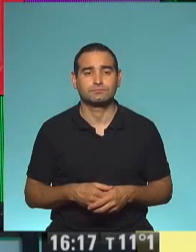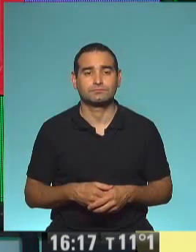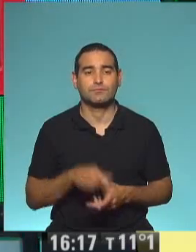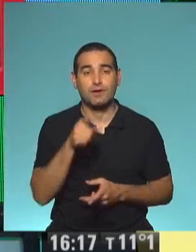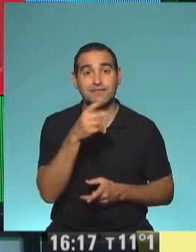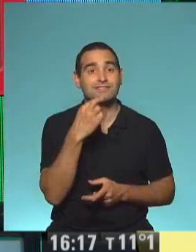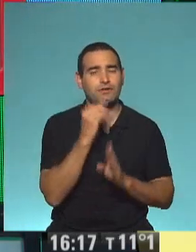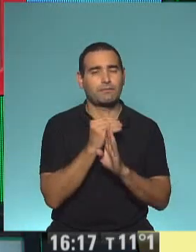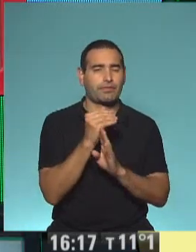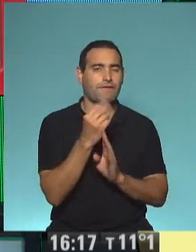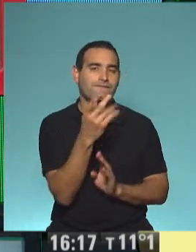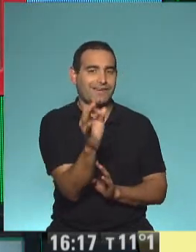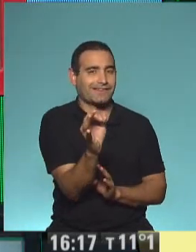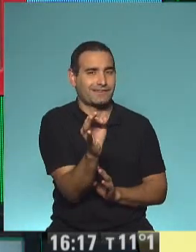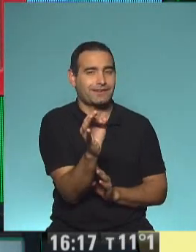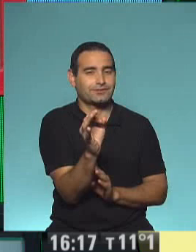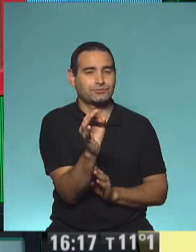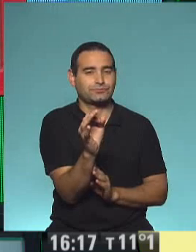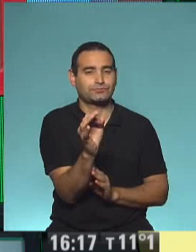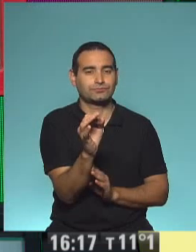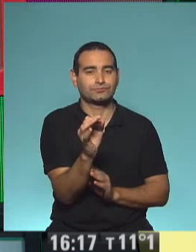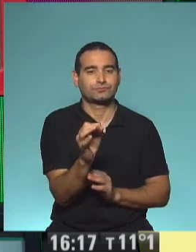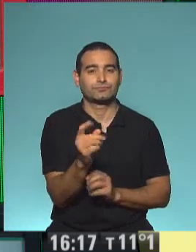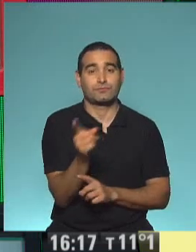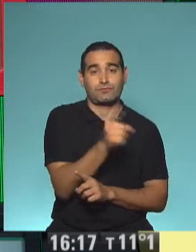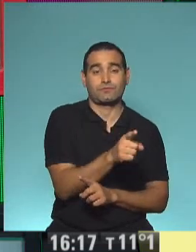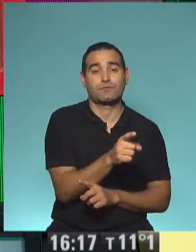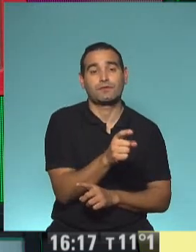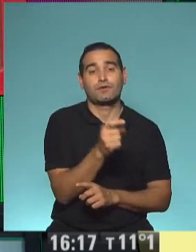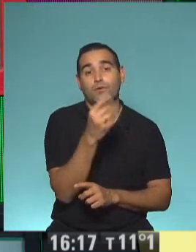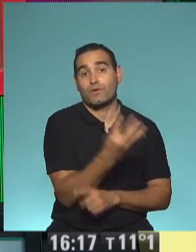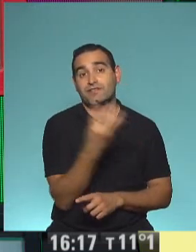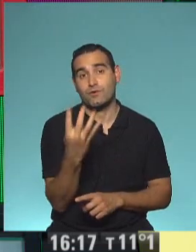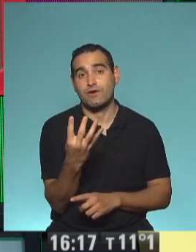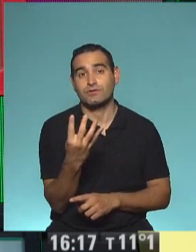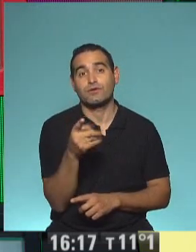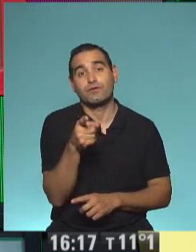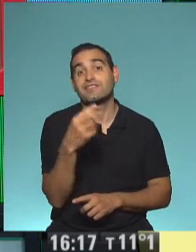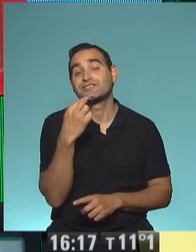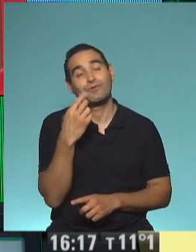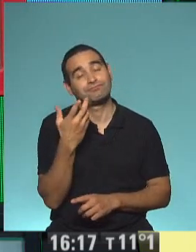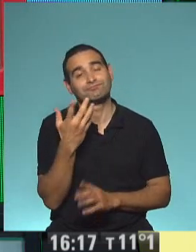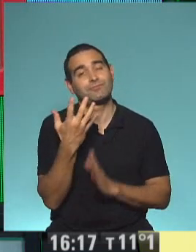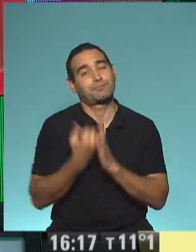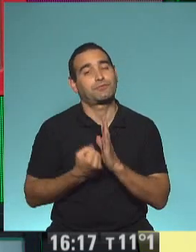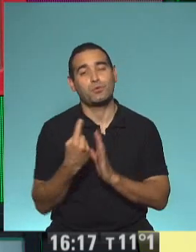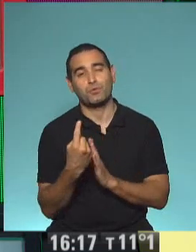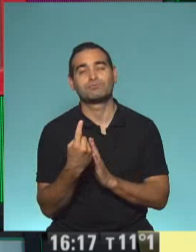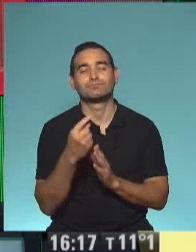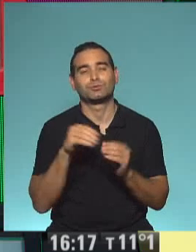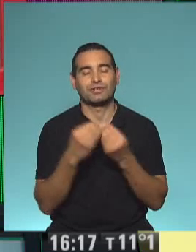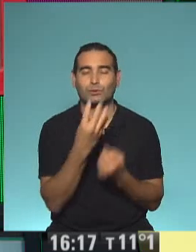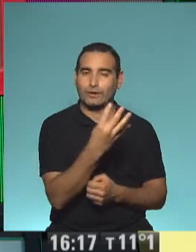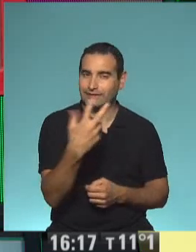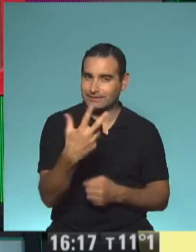20. Este número. Ahí sería 44. Y 44. 44. Y como es 19, dio 43. Así